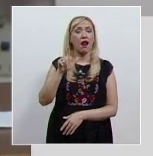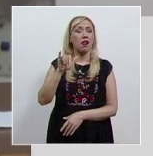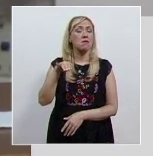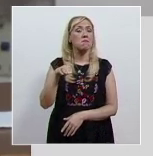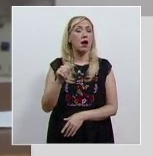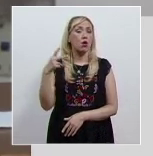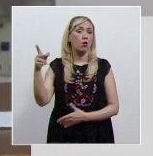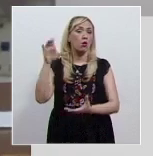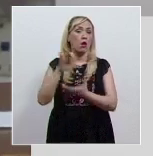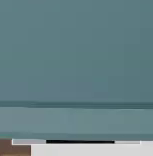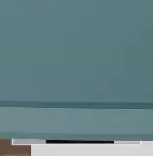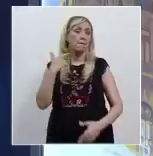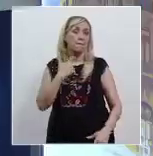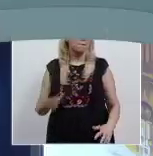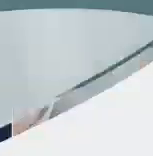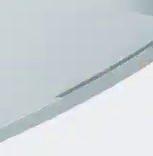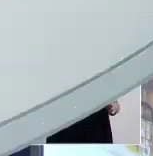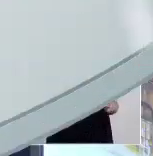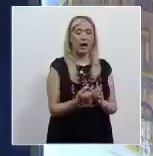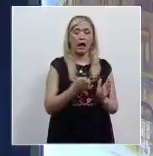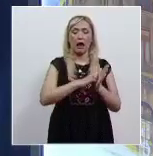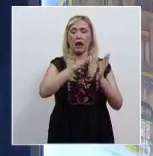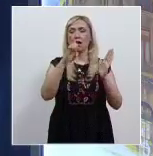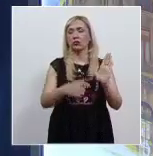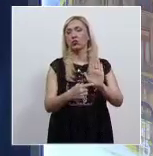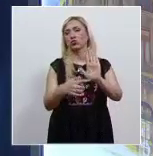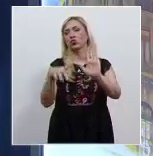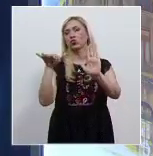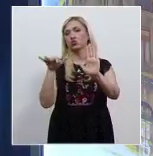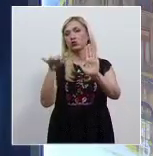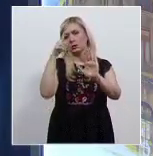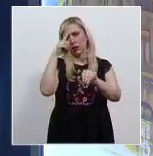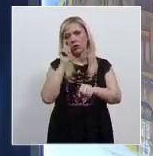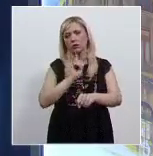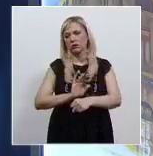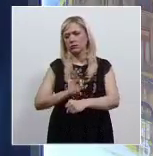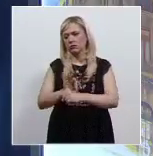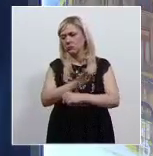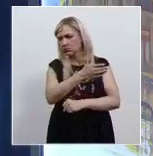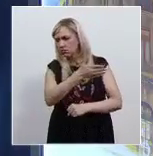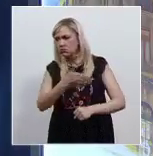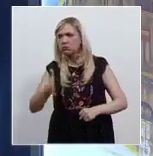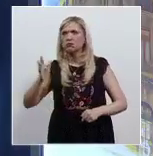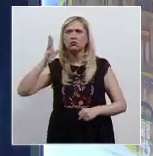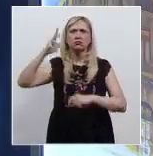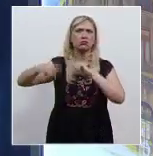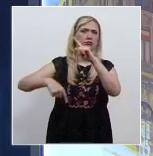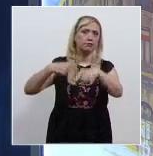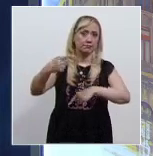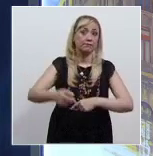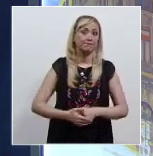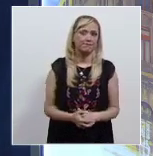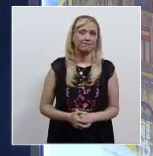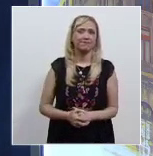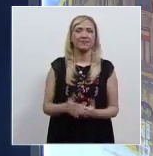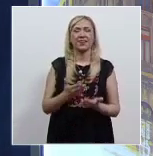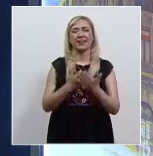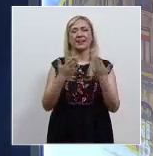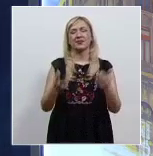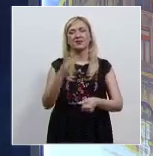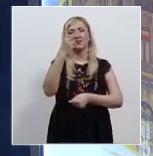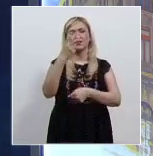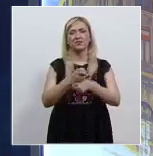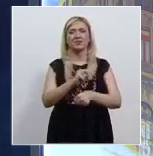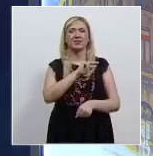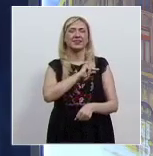gran referente para todos nosotros. Y en más temas, el primer tribunal colegiado en materia administrativa del segundo circuito en el